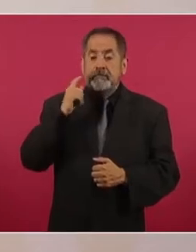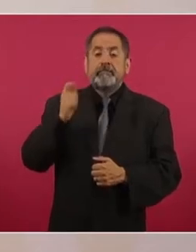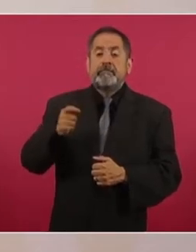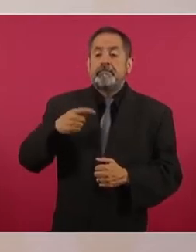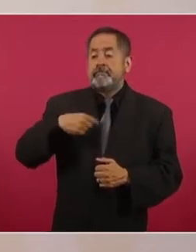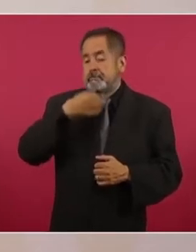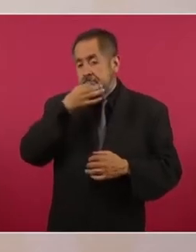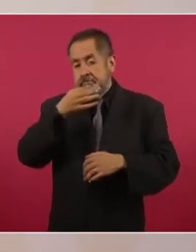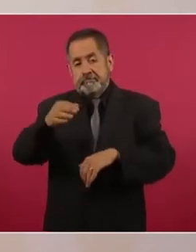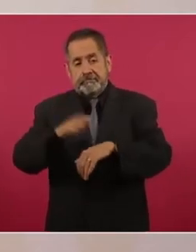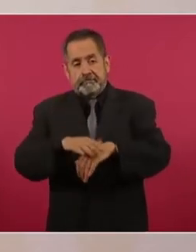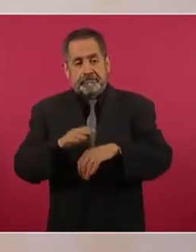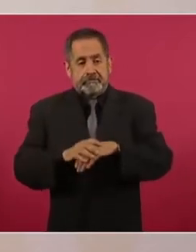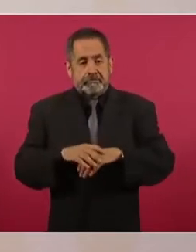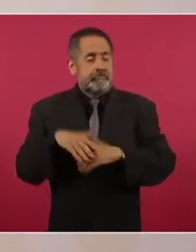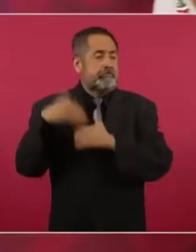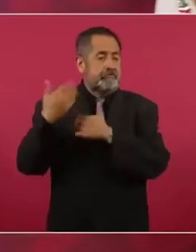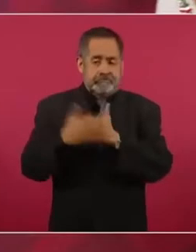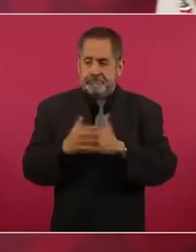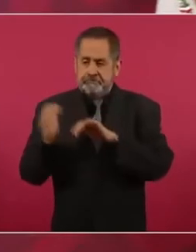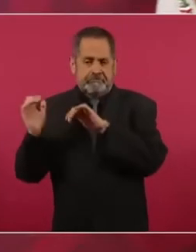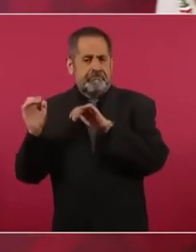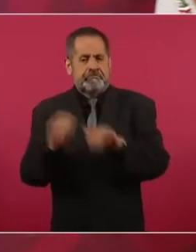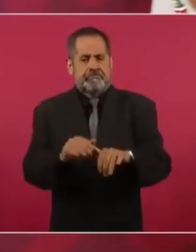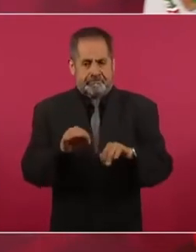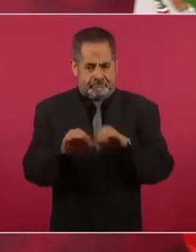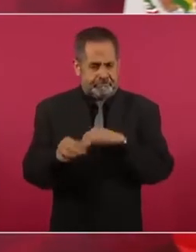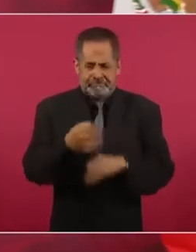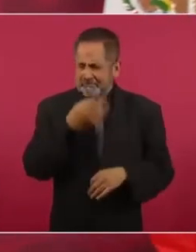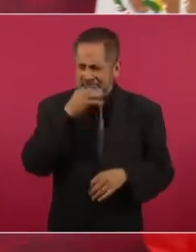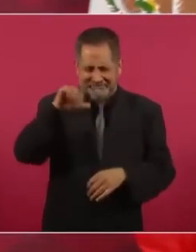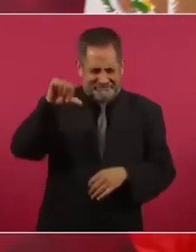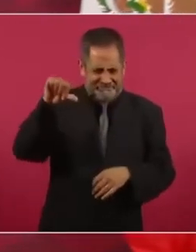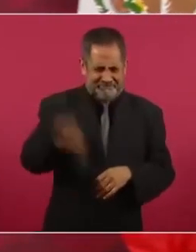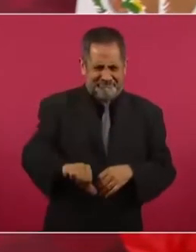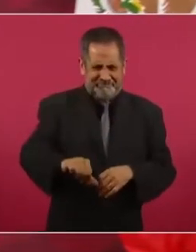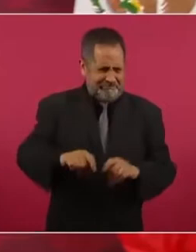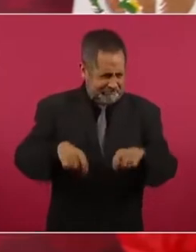de contratación de inmediato